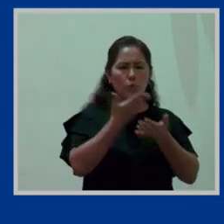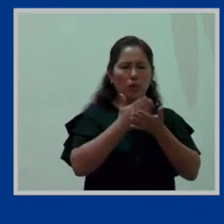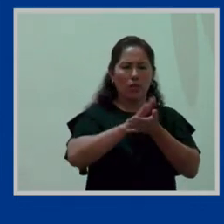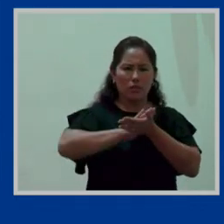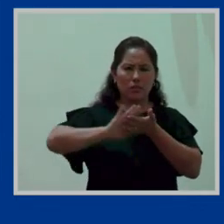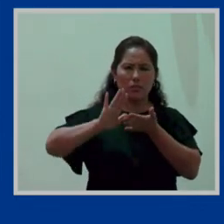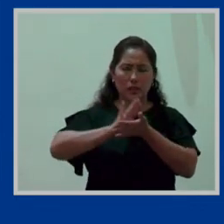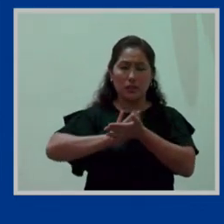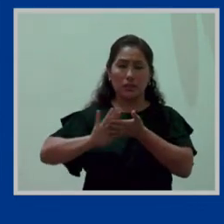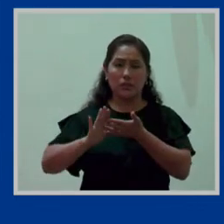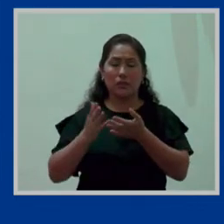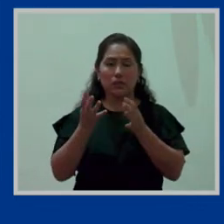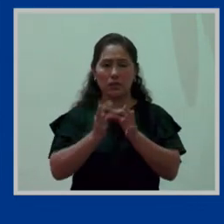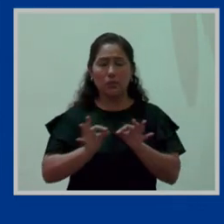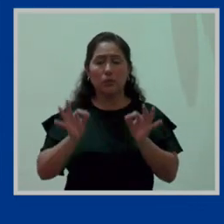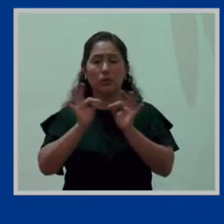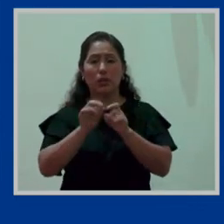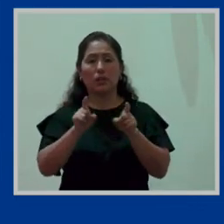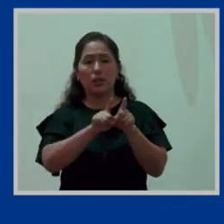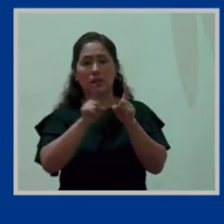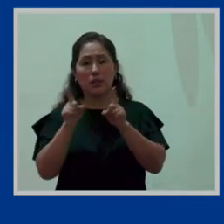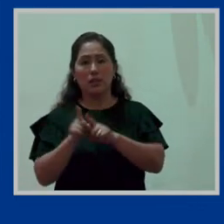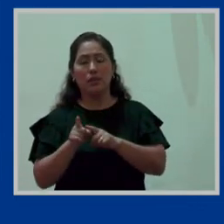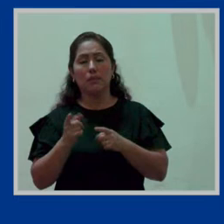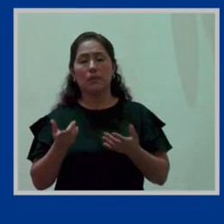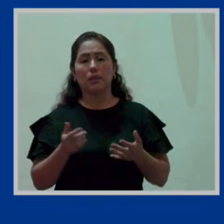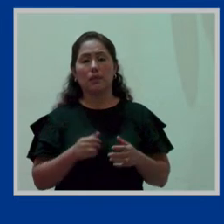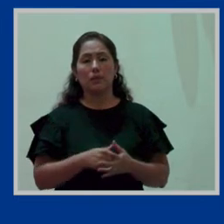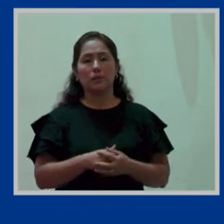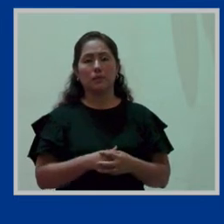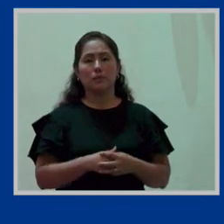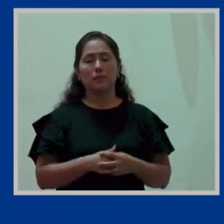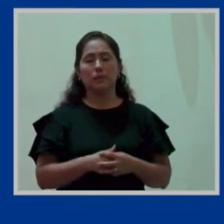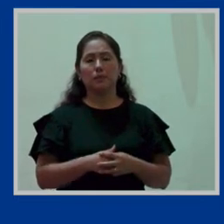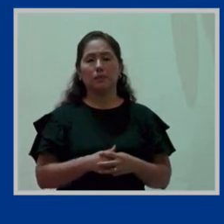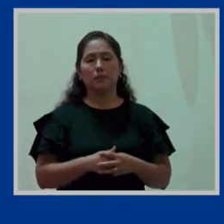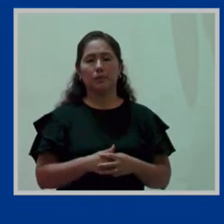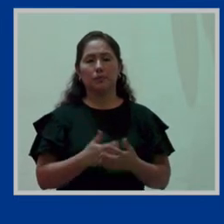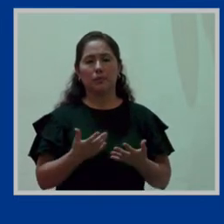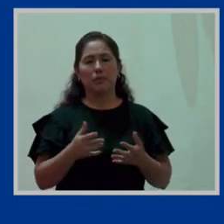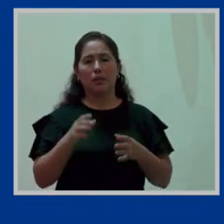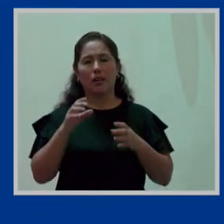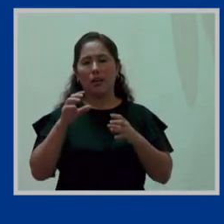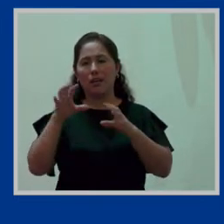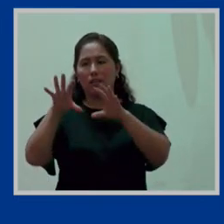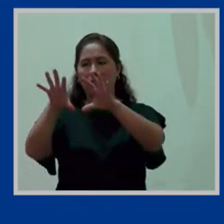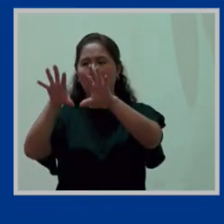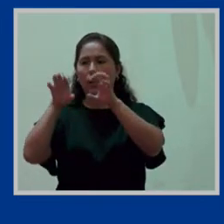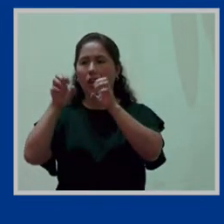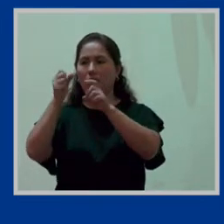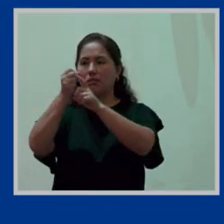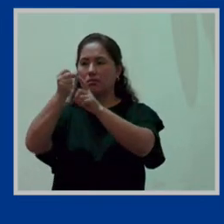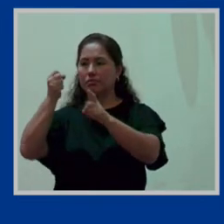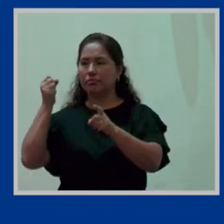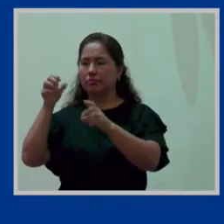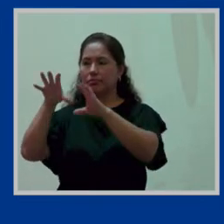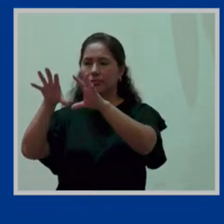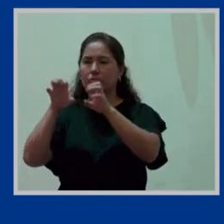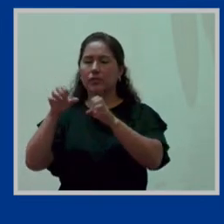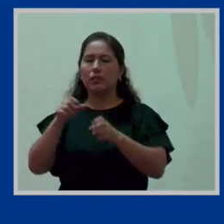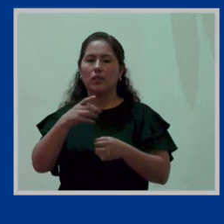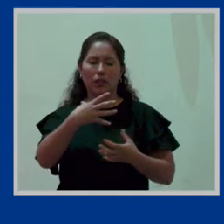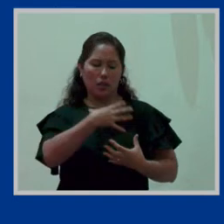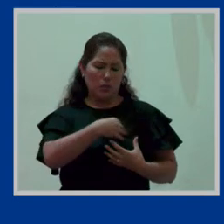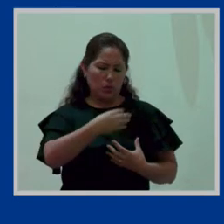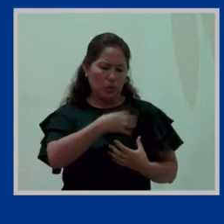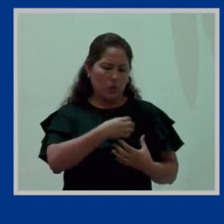Es importante también, voy a continuar, la refrigeradora. no puede no haber lactarios